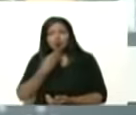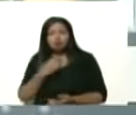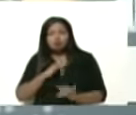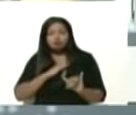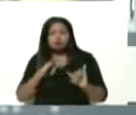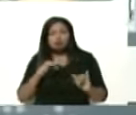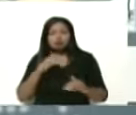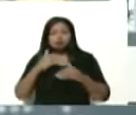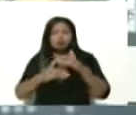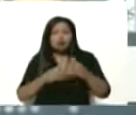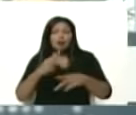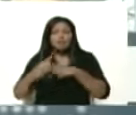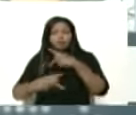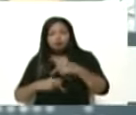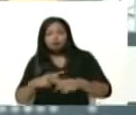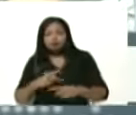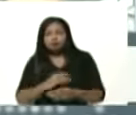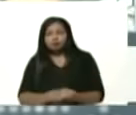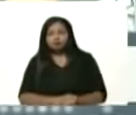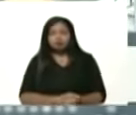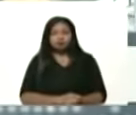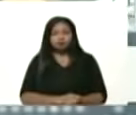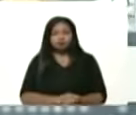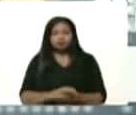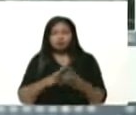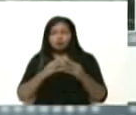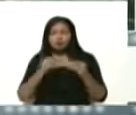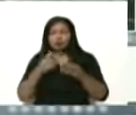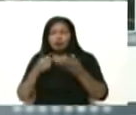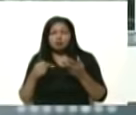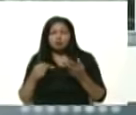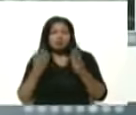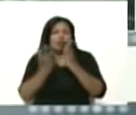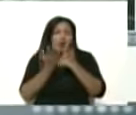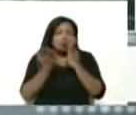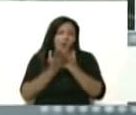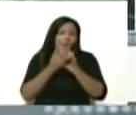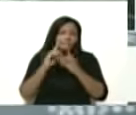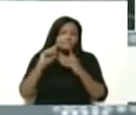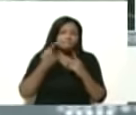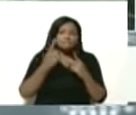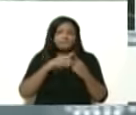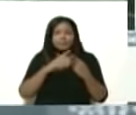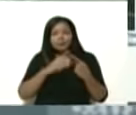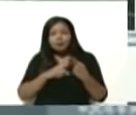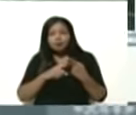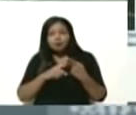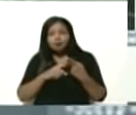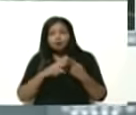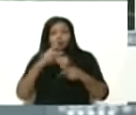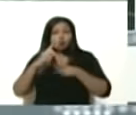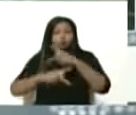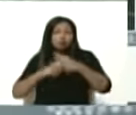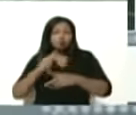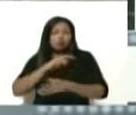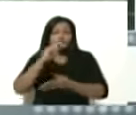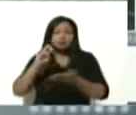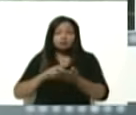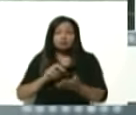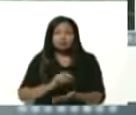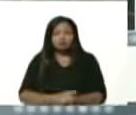adelantando la producción de todos los artículos escolares. En primer lugar, con producción nacional,